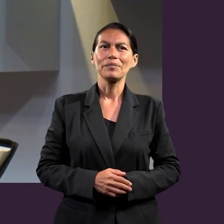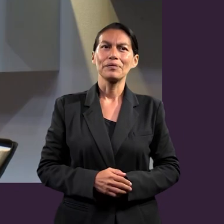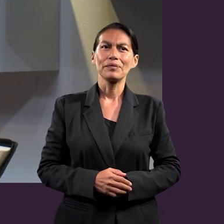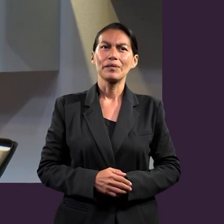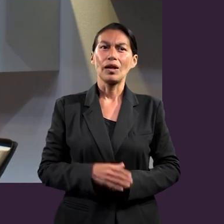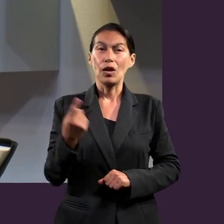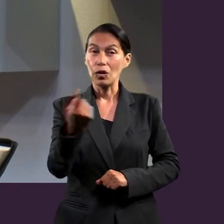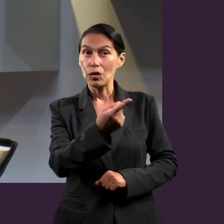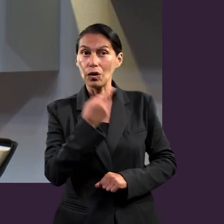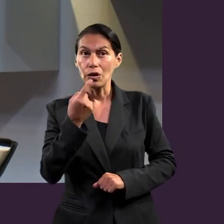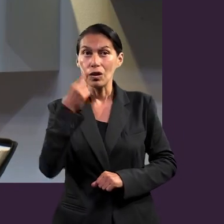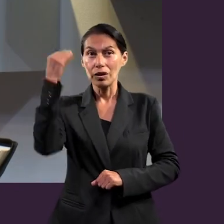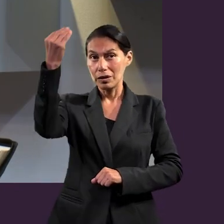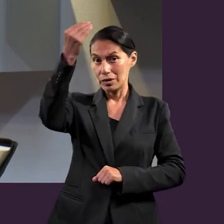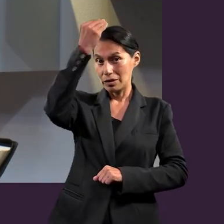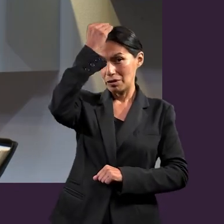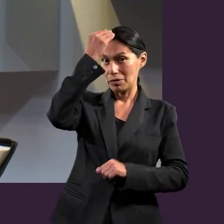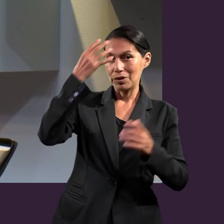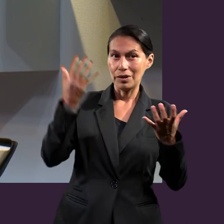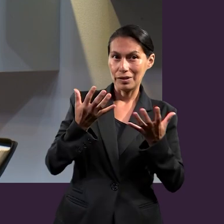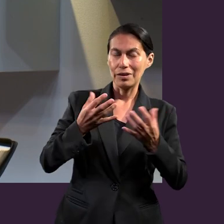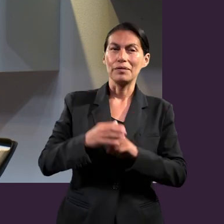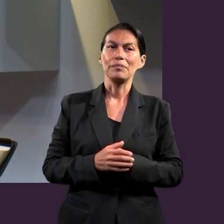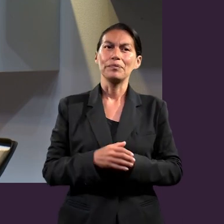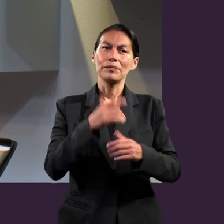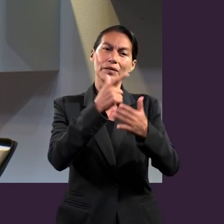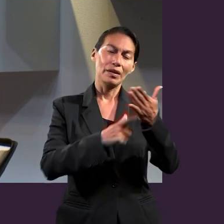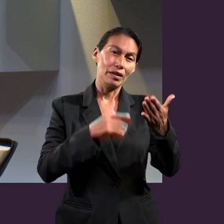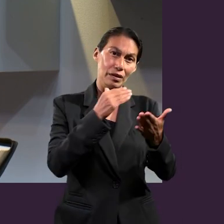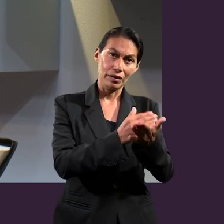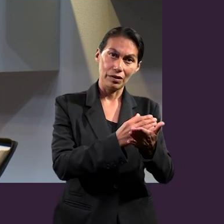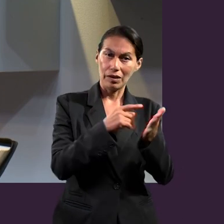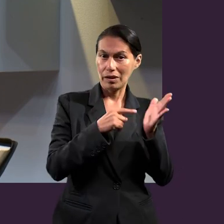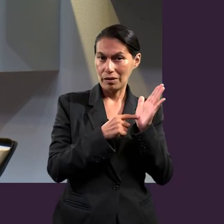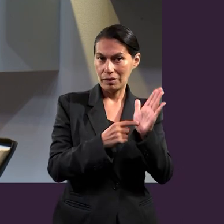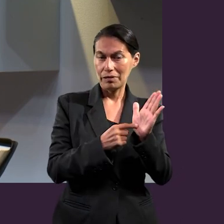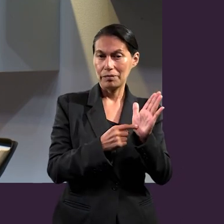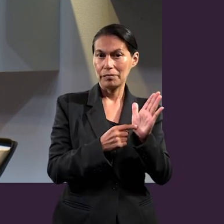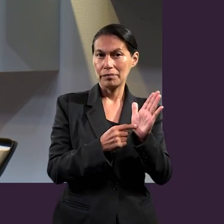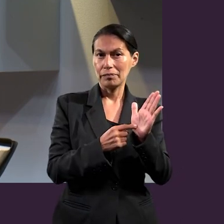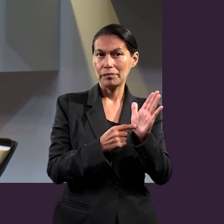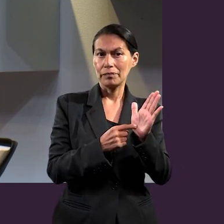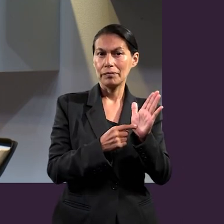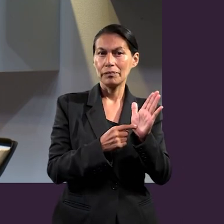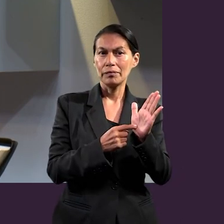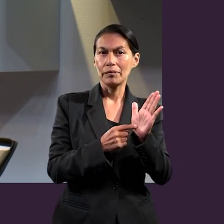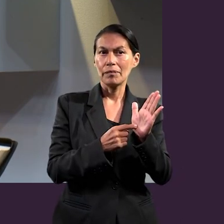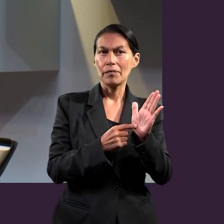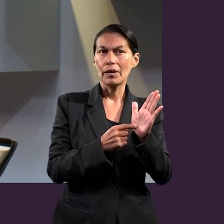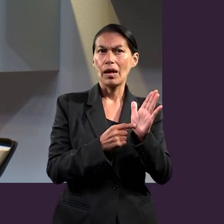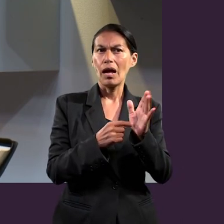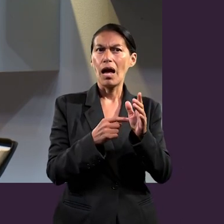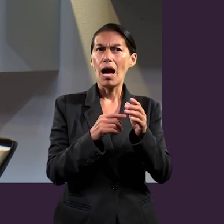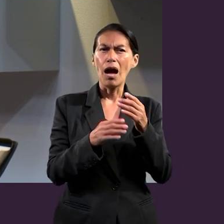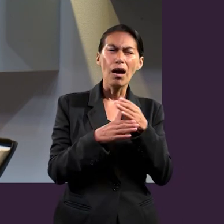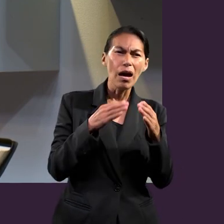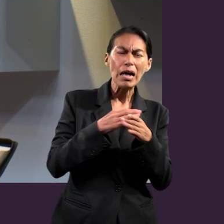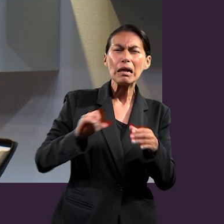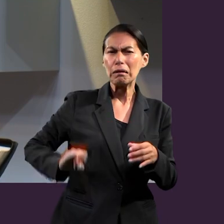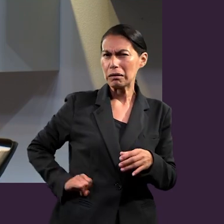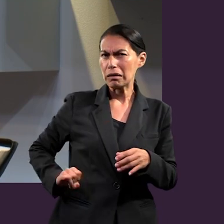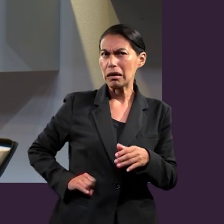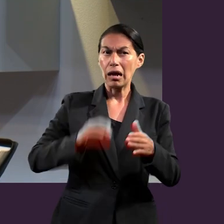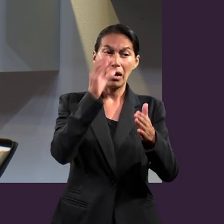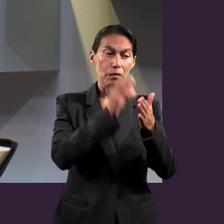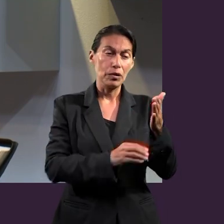andar como sabios. La lección nos habla de algunas cuestiones interesantes